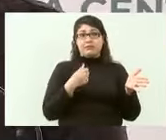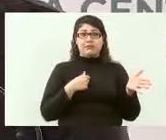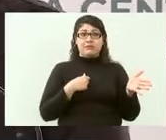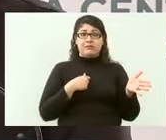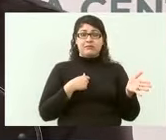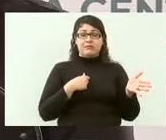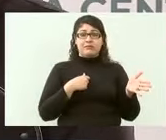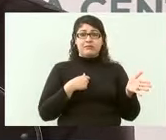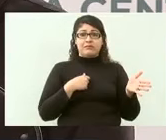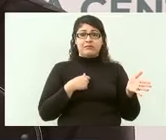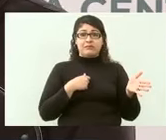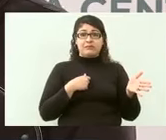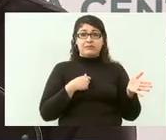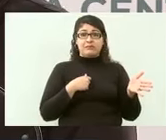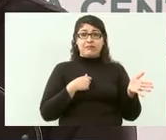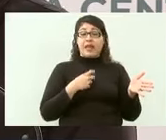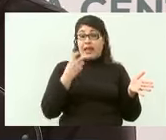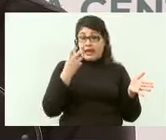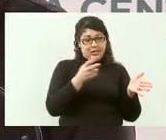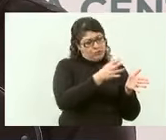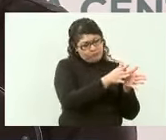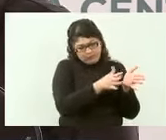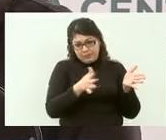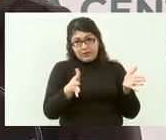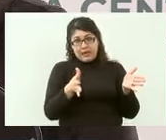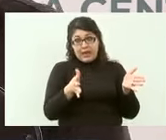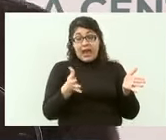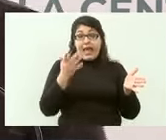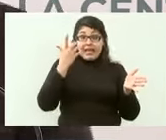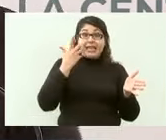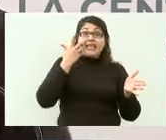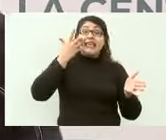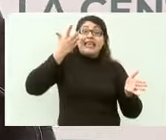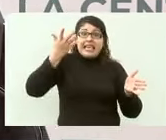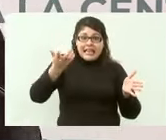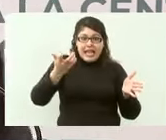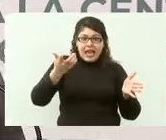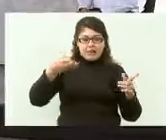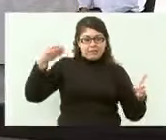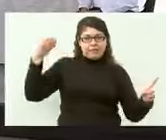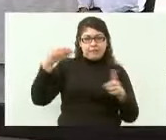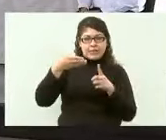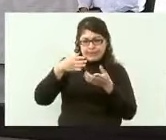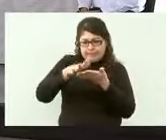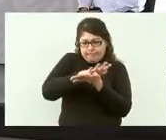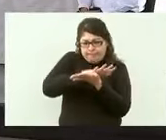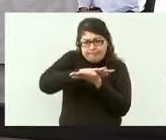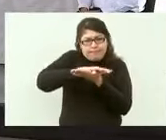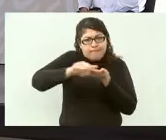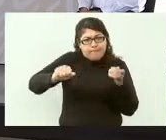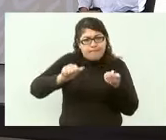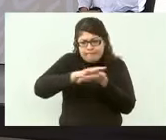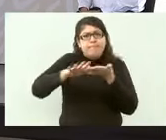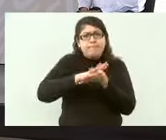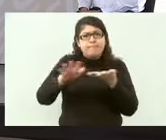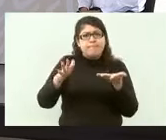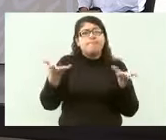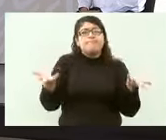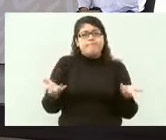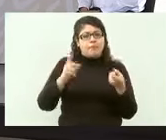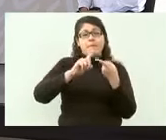destruir a Pemex y a la Comisión Federal de Electricidad.